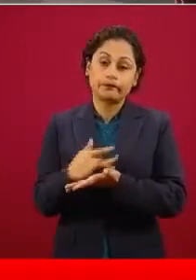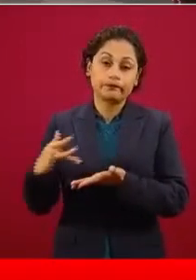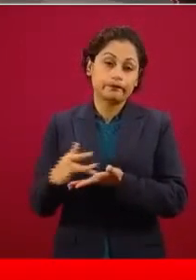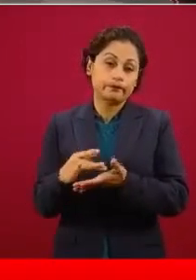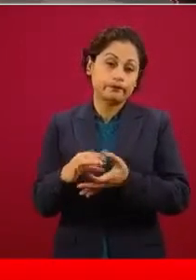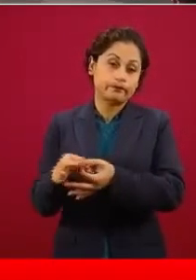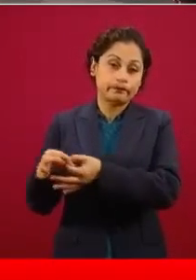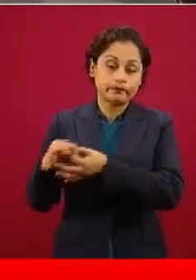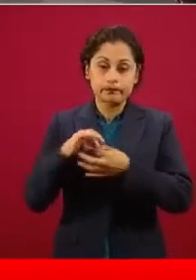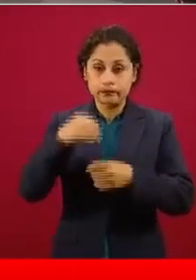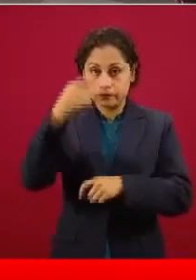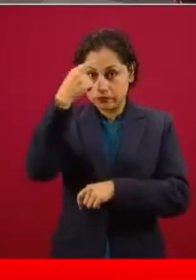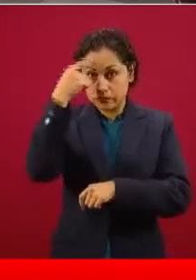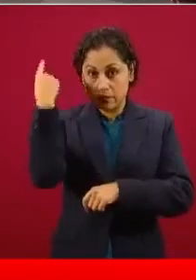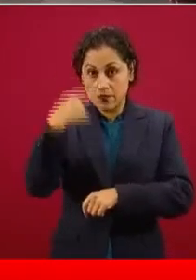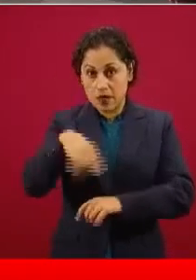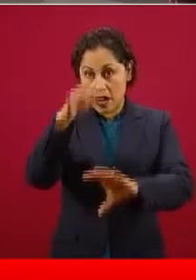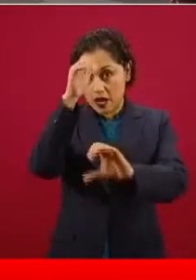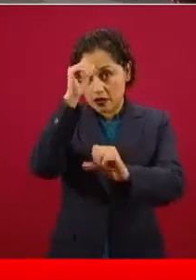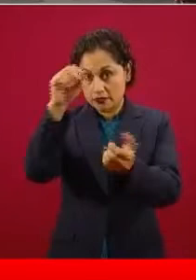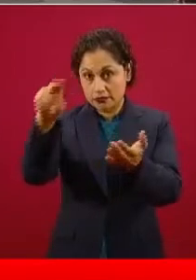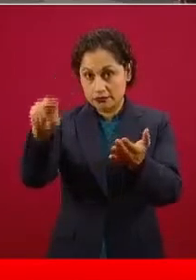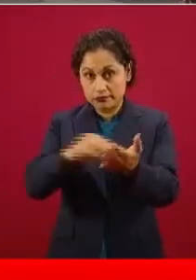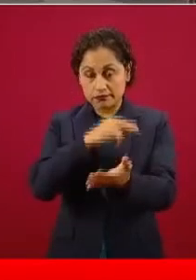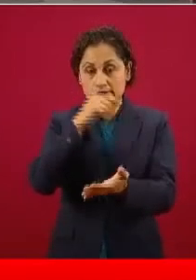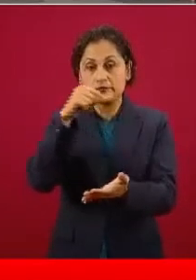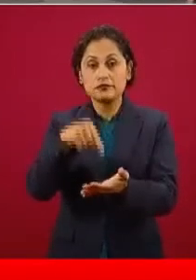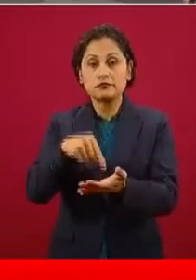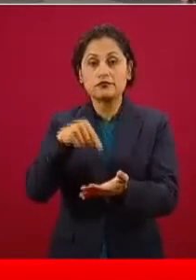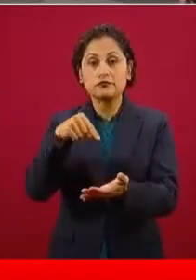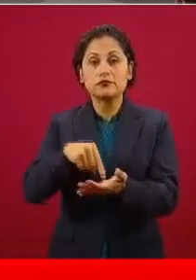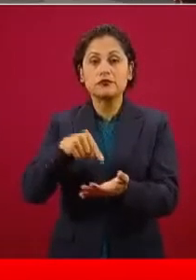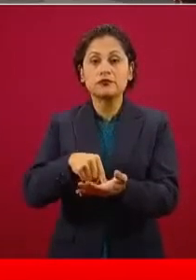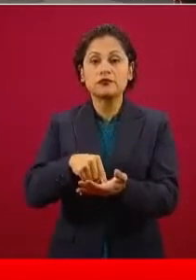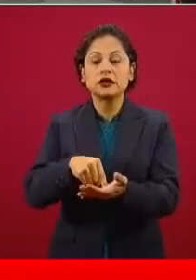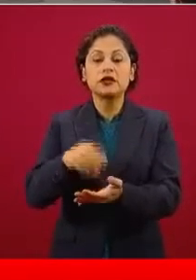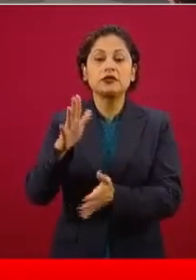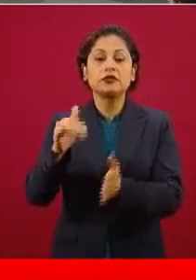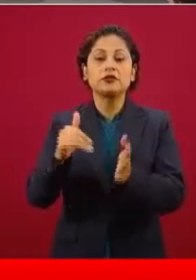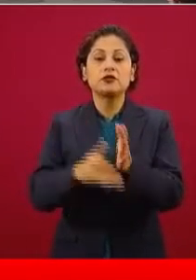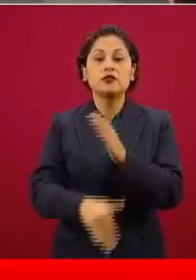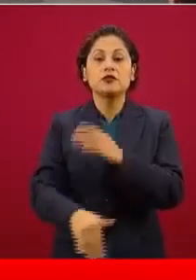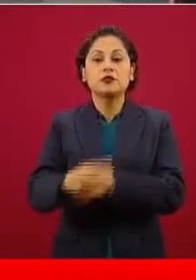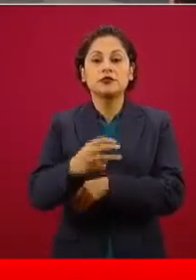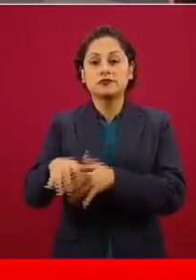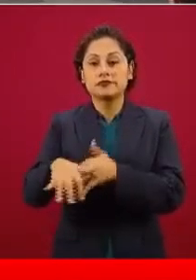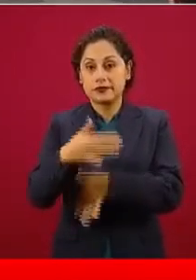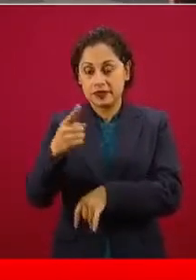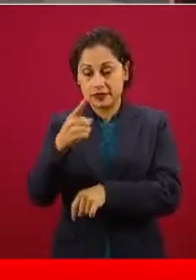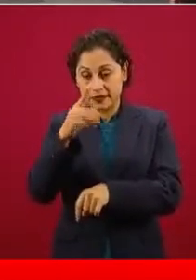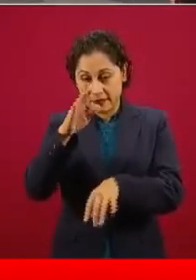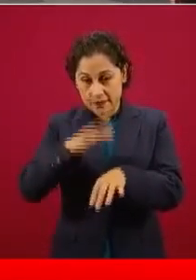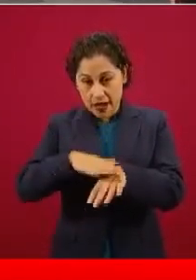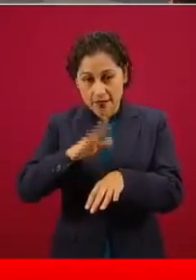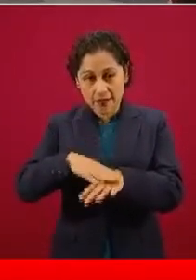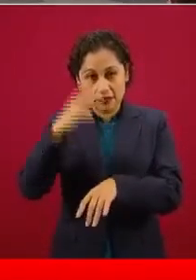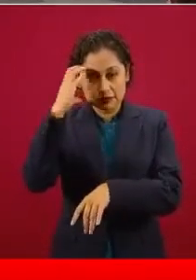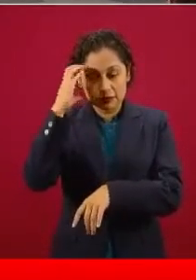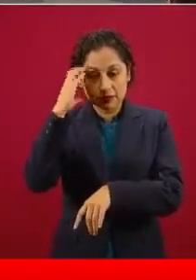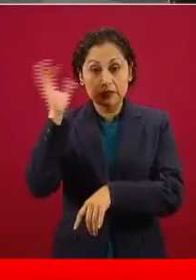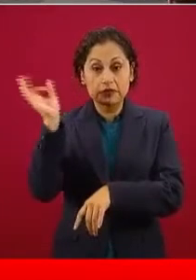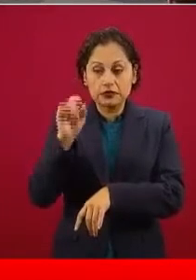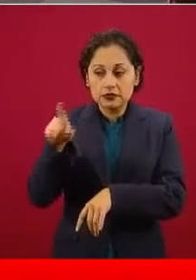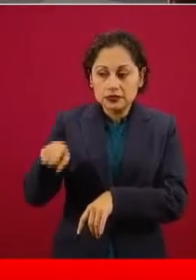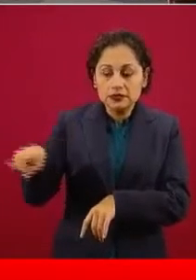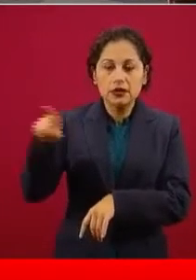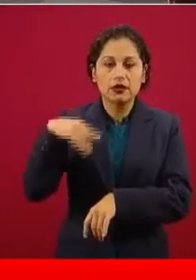éxito este convenio que nos permite contar con tres mil 115 camas más y quizás más todavía, como ya lo explicó el señor